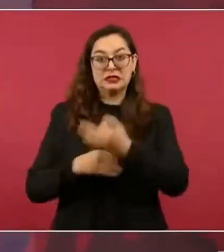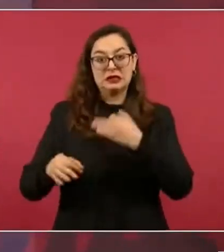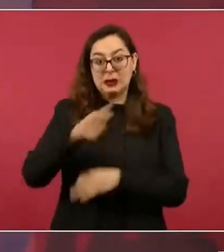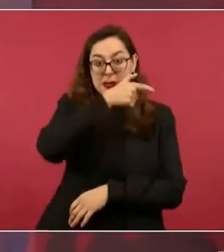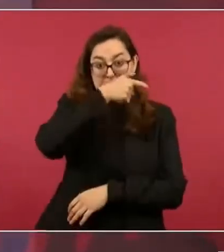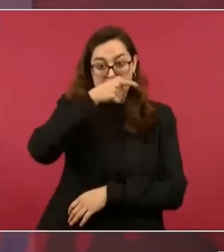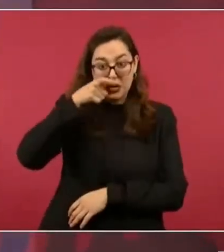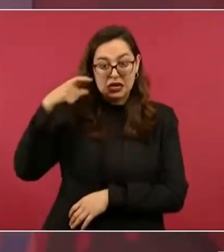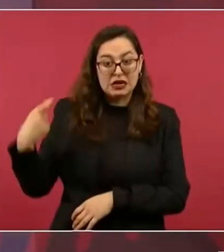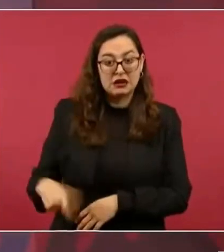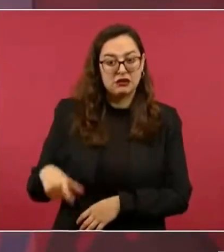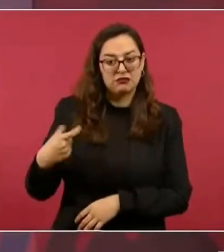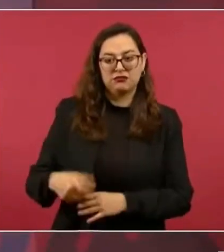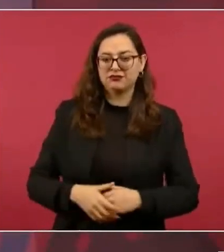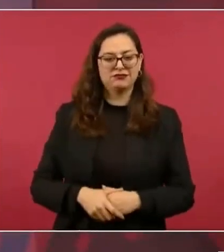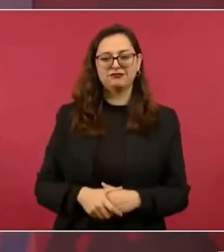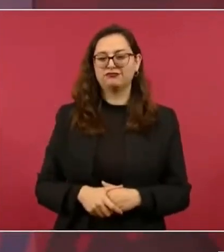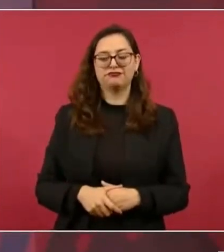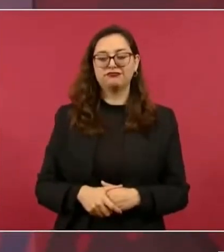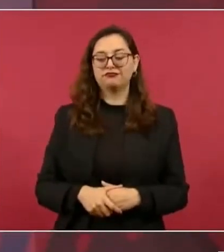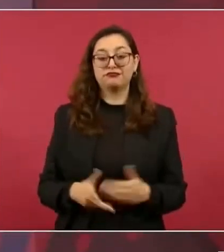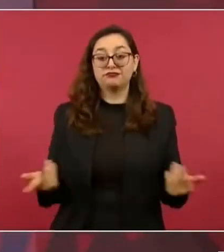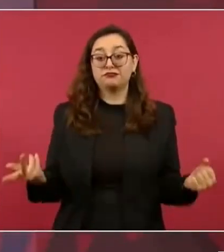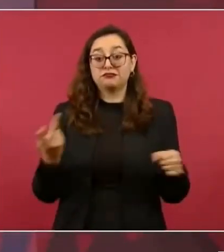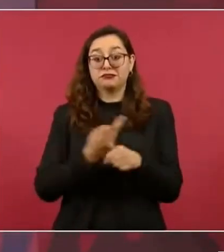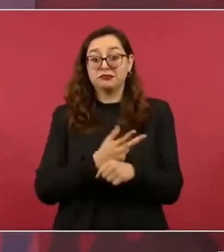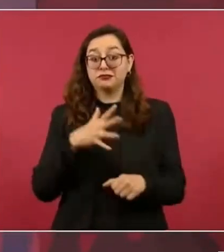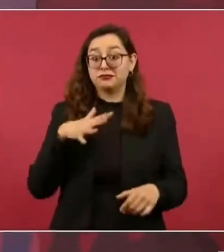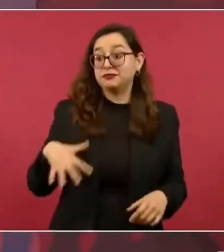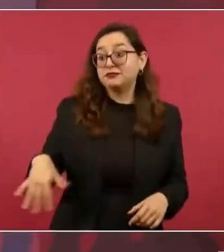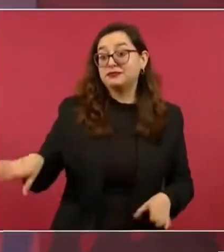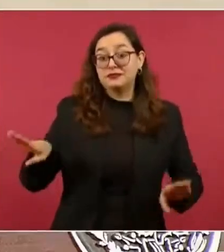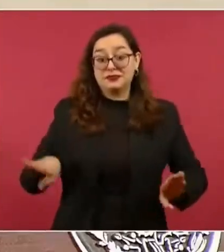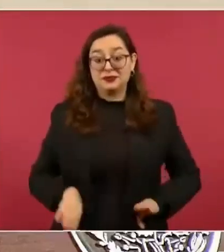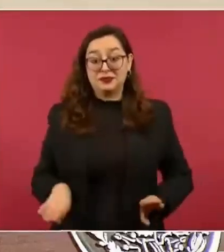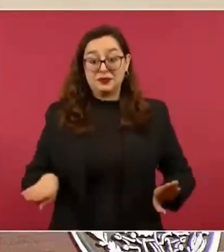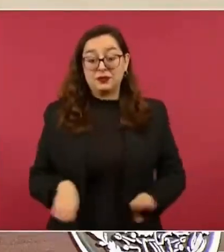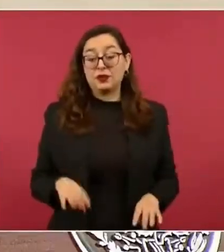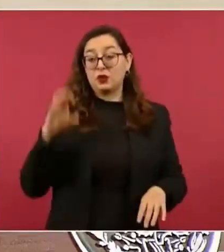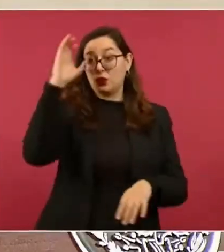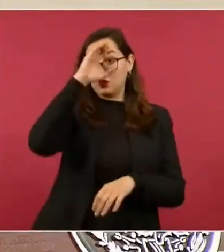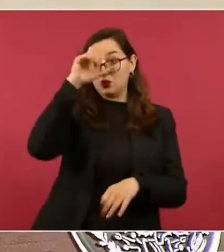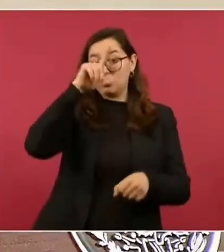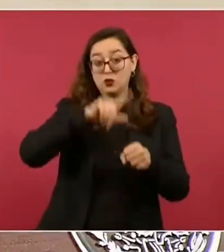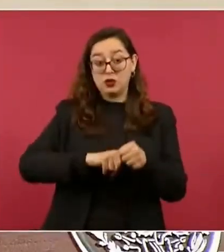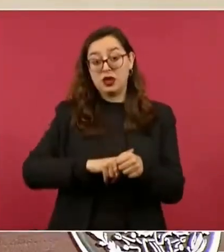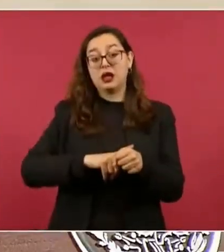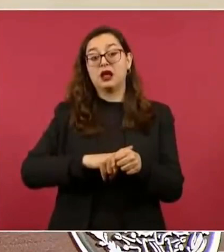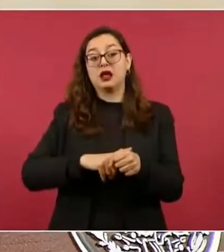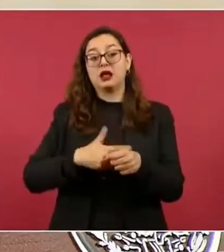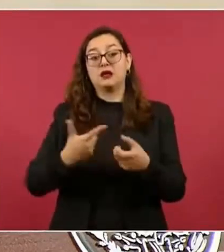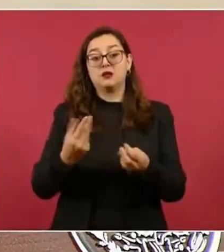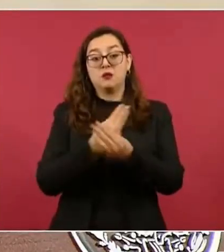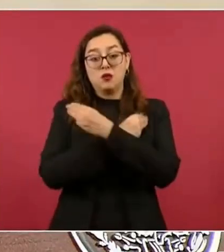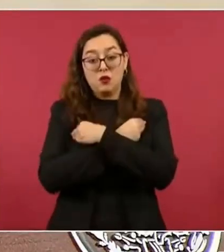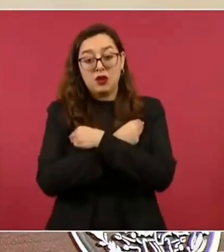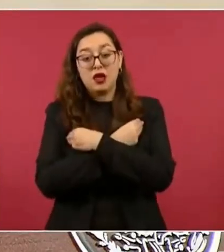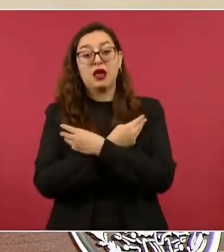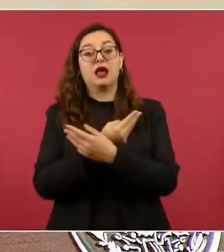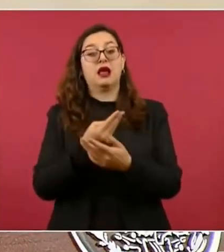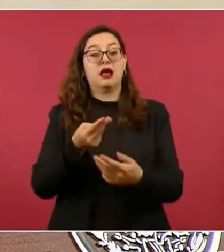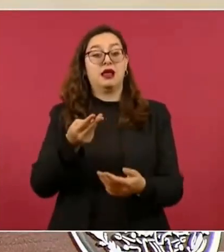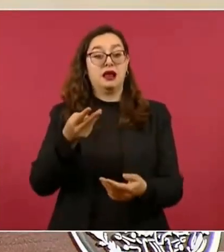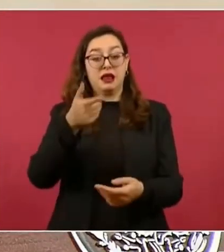culturales, morales, espirituales del pueblo de México? Por eso resistimos,